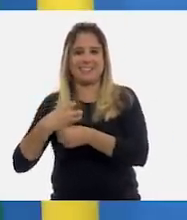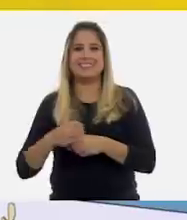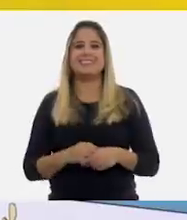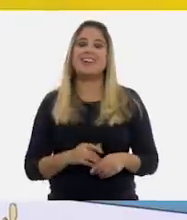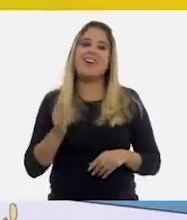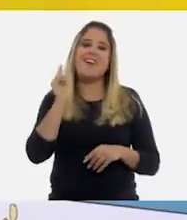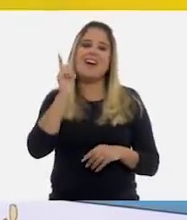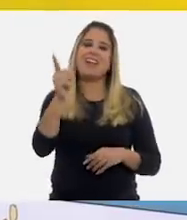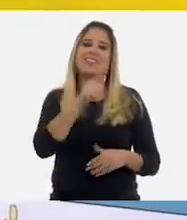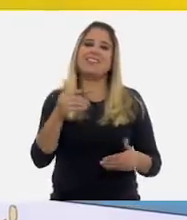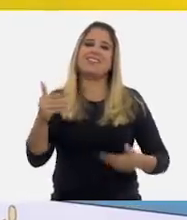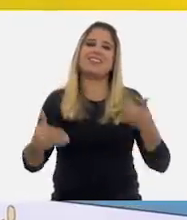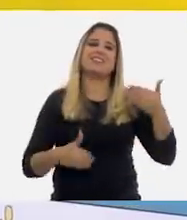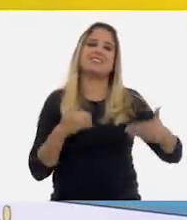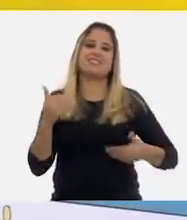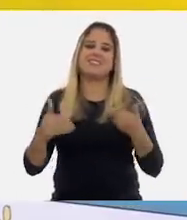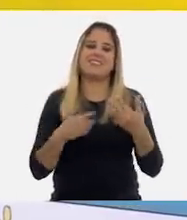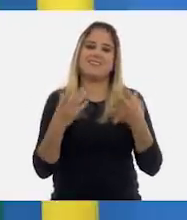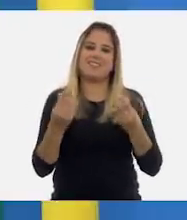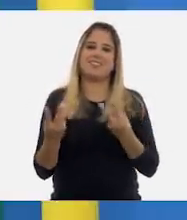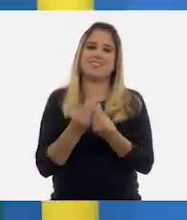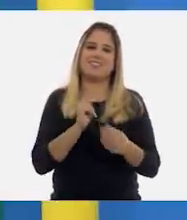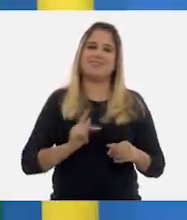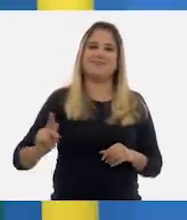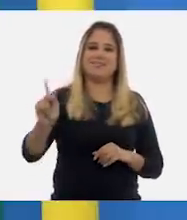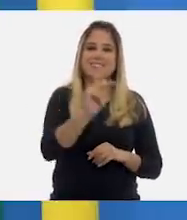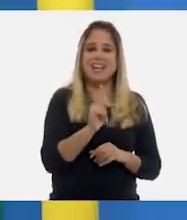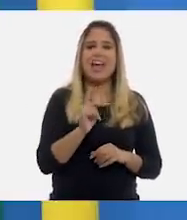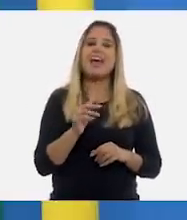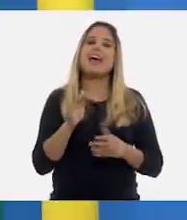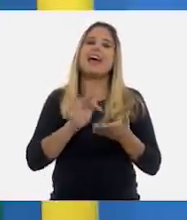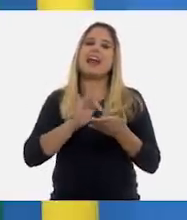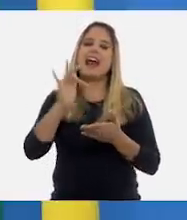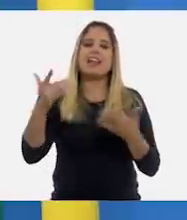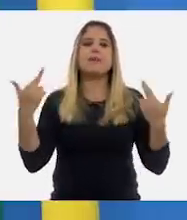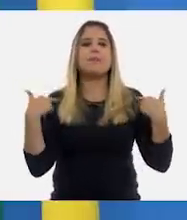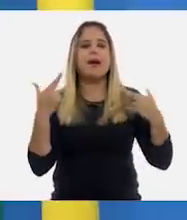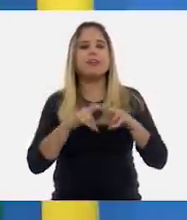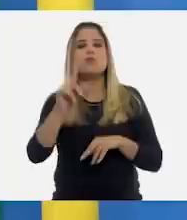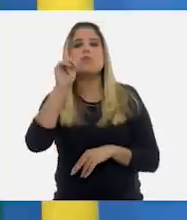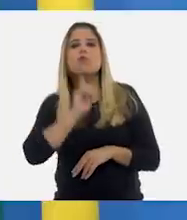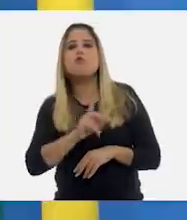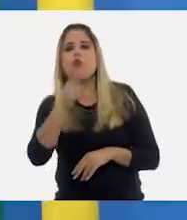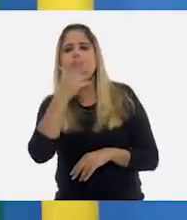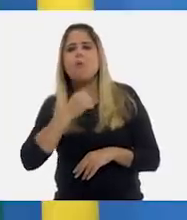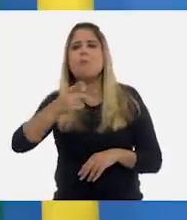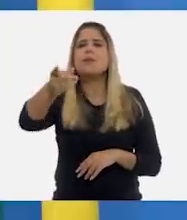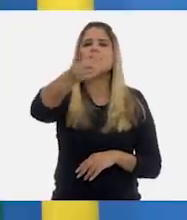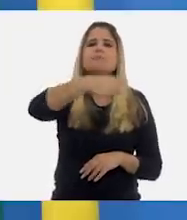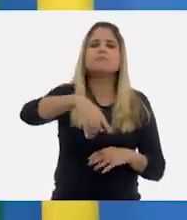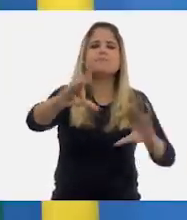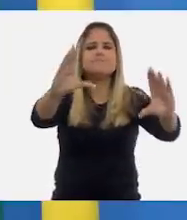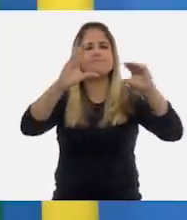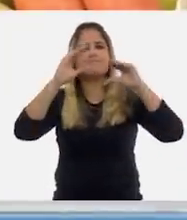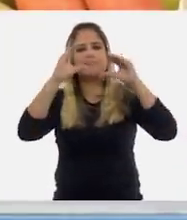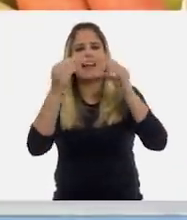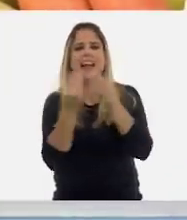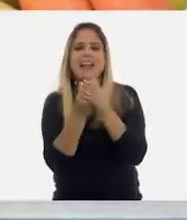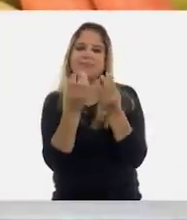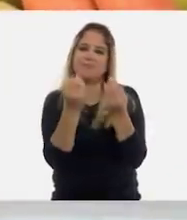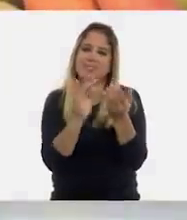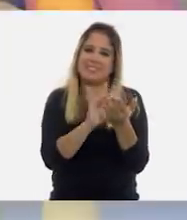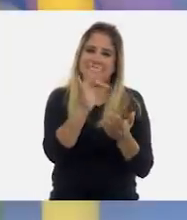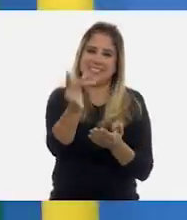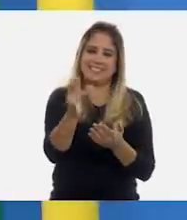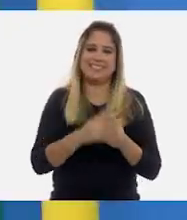Espero que lo hayan disfrutado tanto como nosotros. Le damos las gracias a las maestras y los maestros que el día de hoy nos dieron clases. Muchísimas gracias.